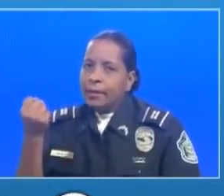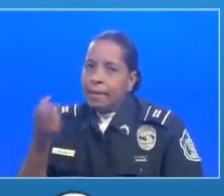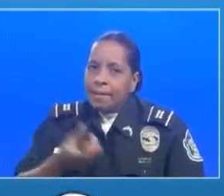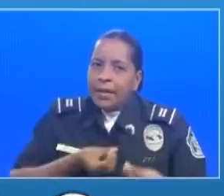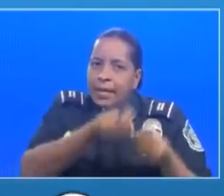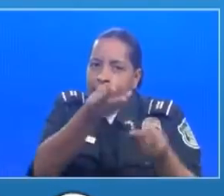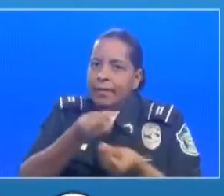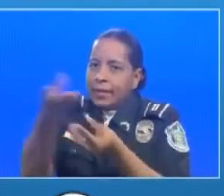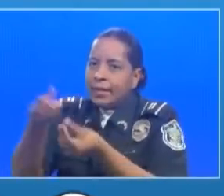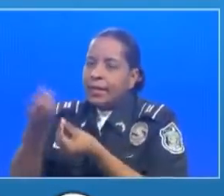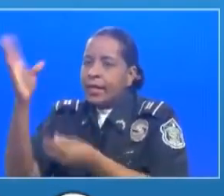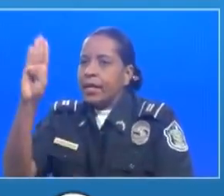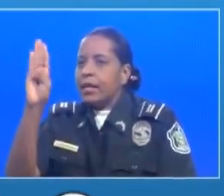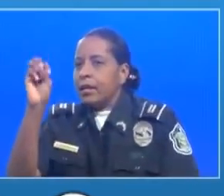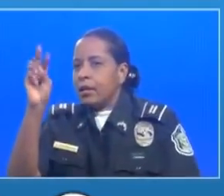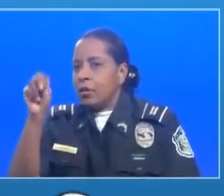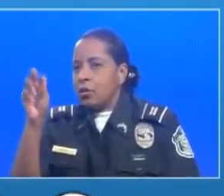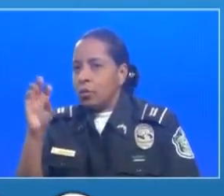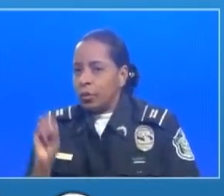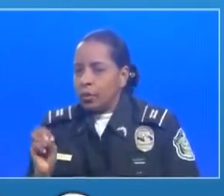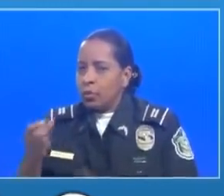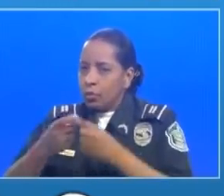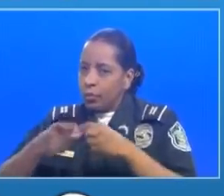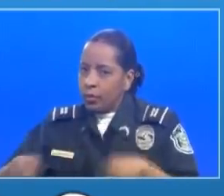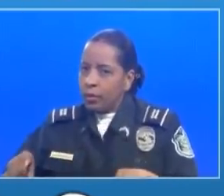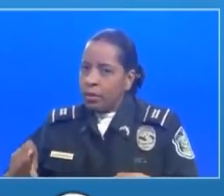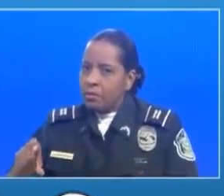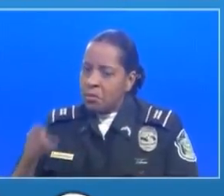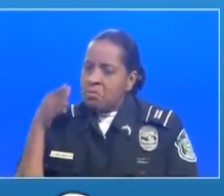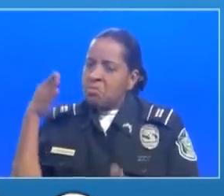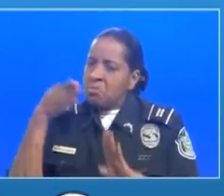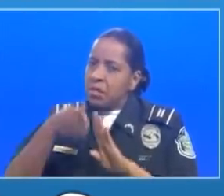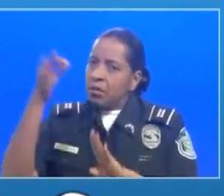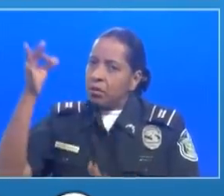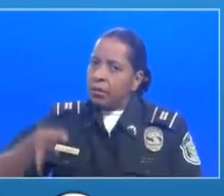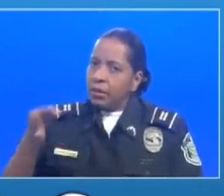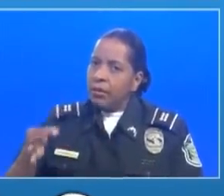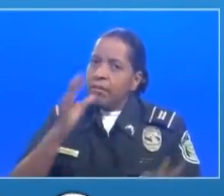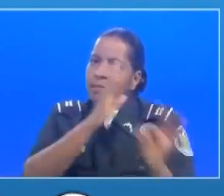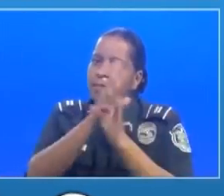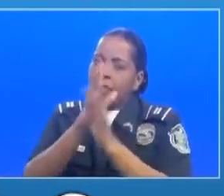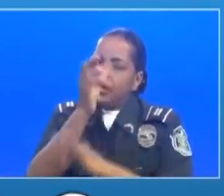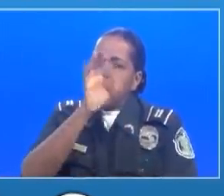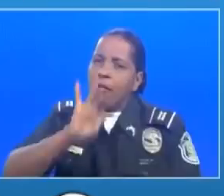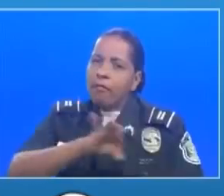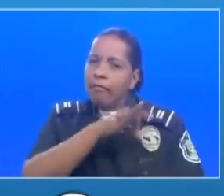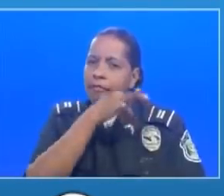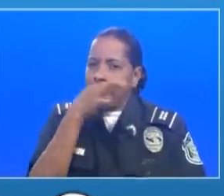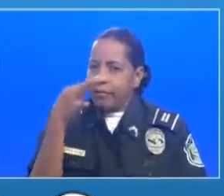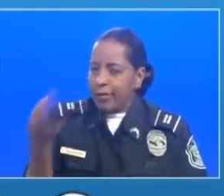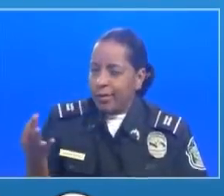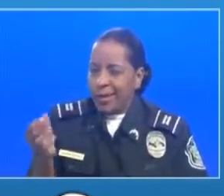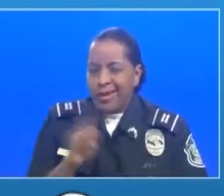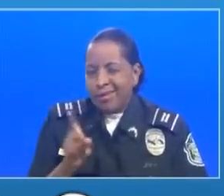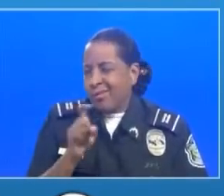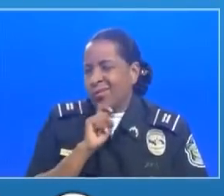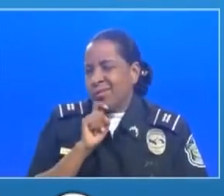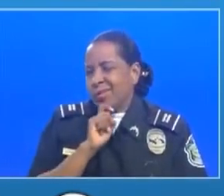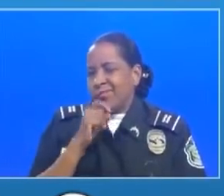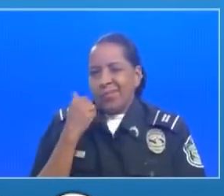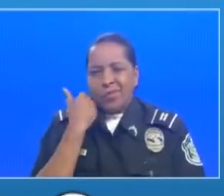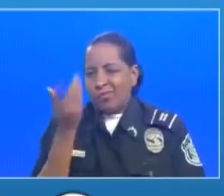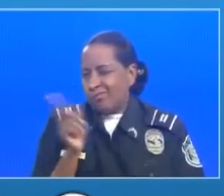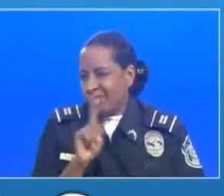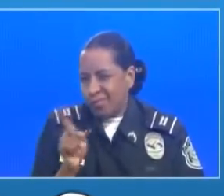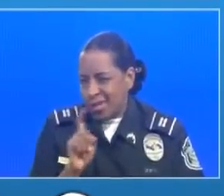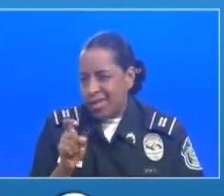de los bonos estamos seguros que con esta solución tecnológica que no ha sido para nada fácil como